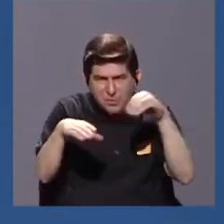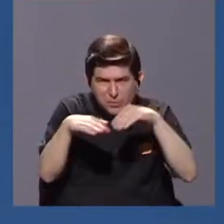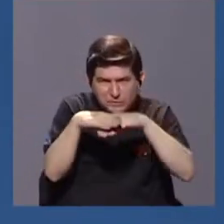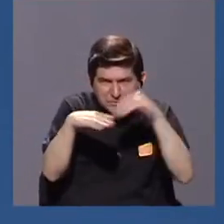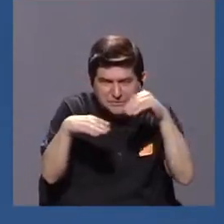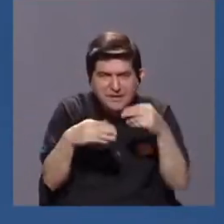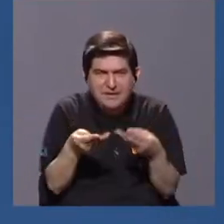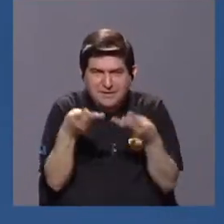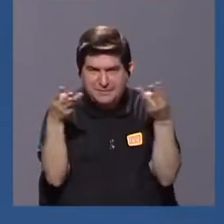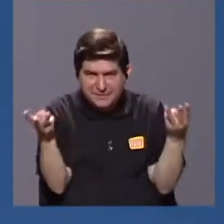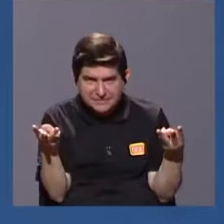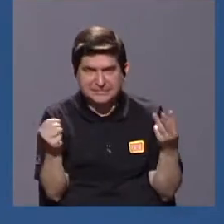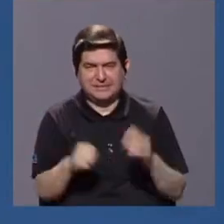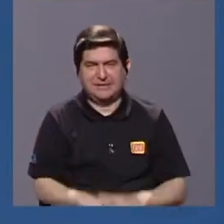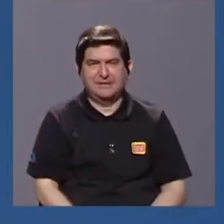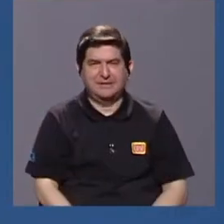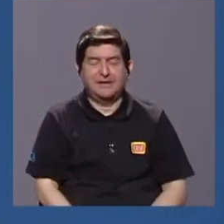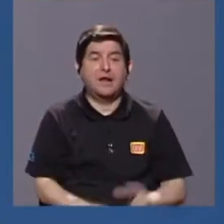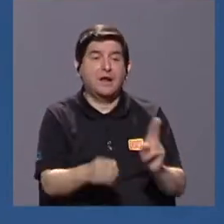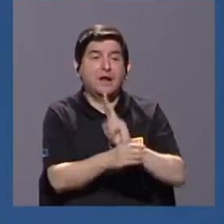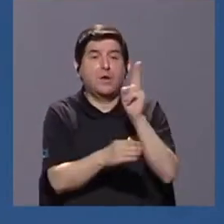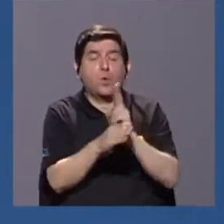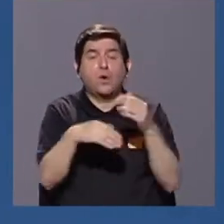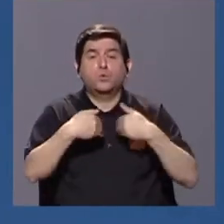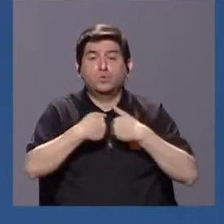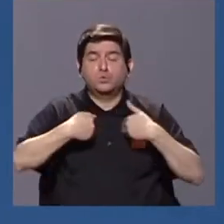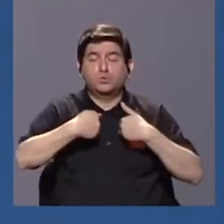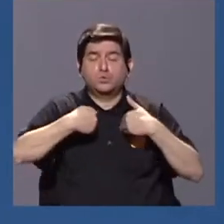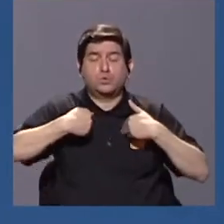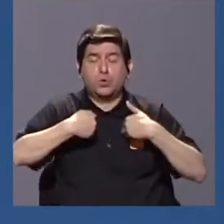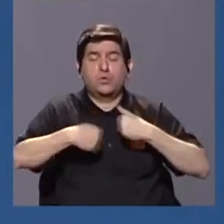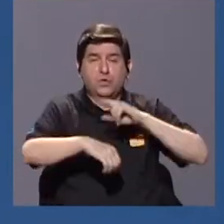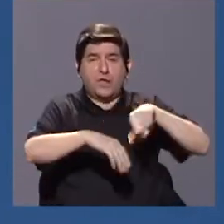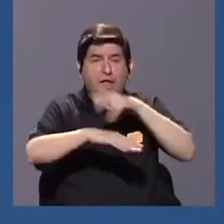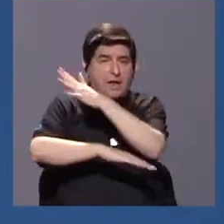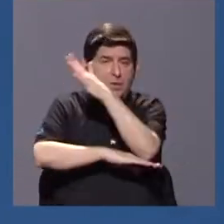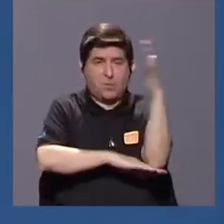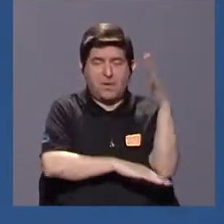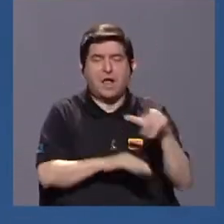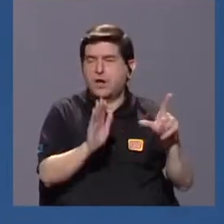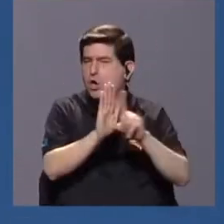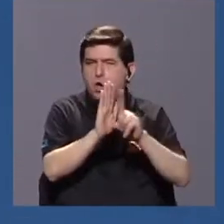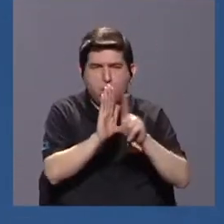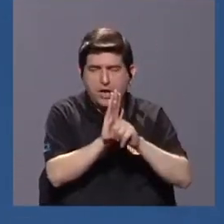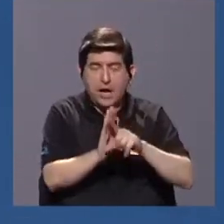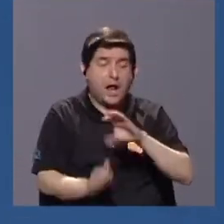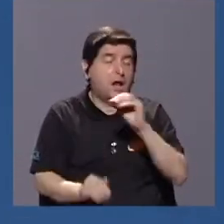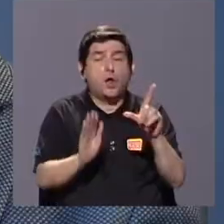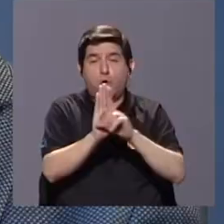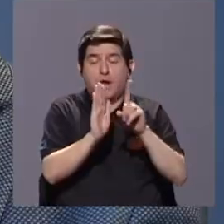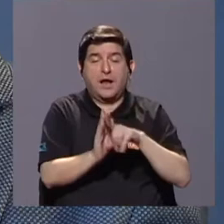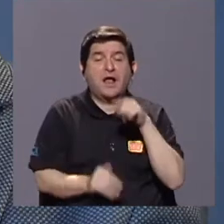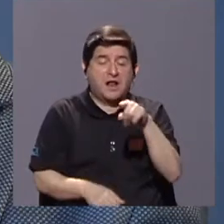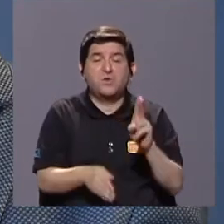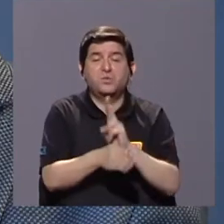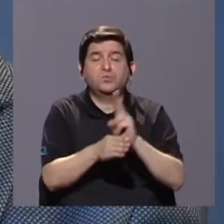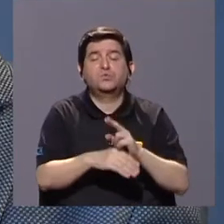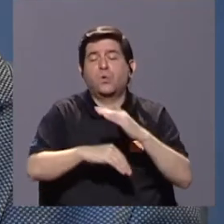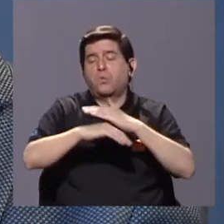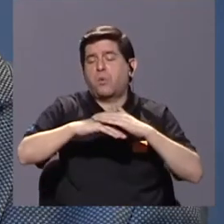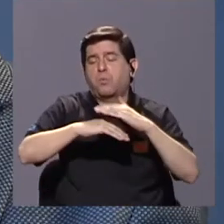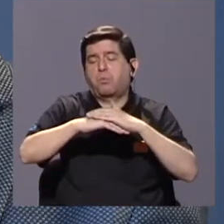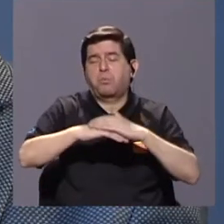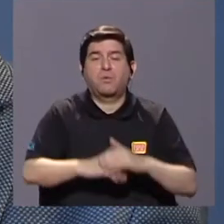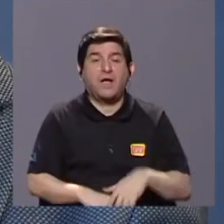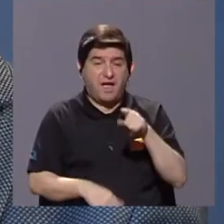también el uso de los animales silvestres de una forma ilegal o legal, como mascotas, etcétera, esto